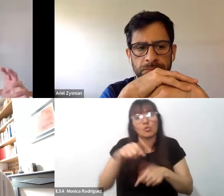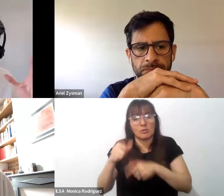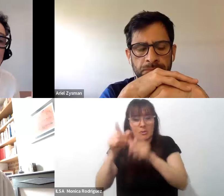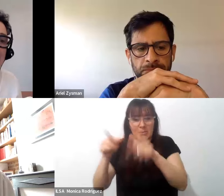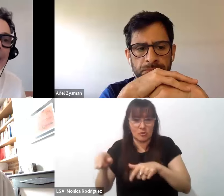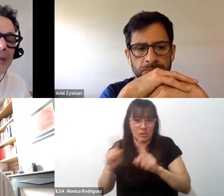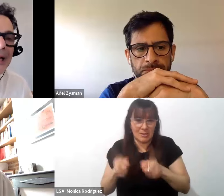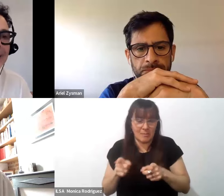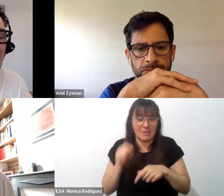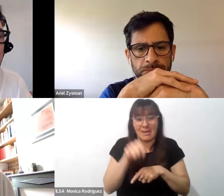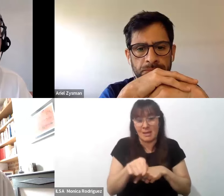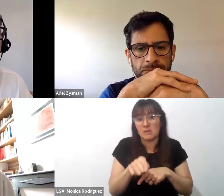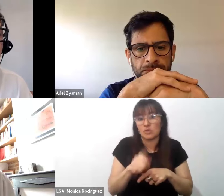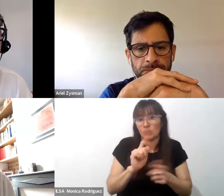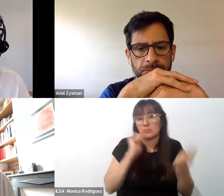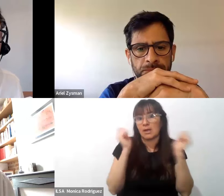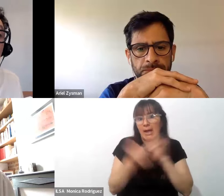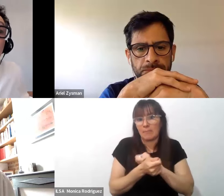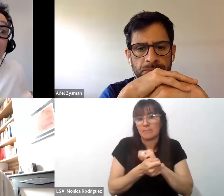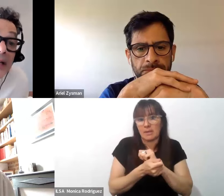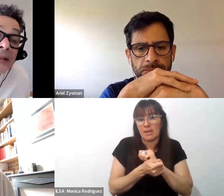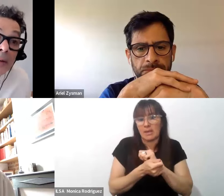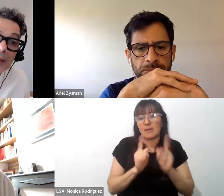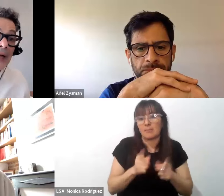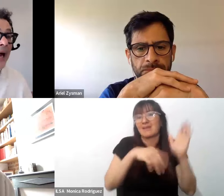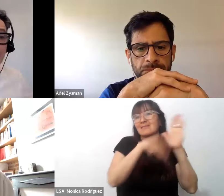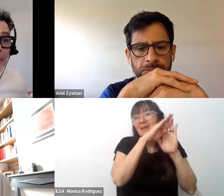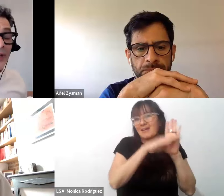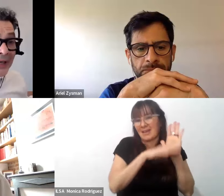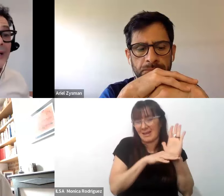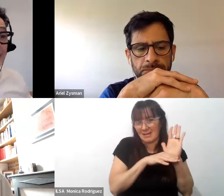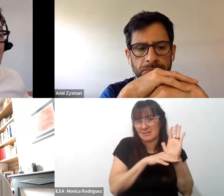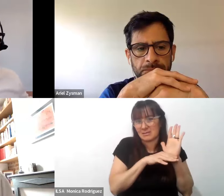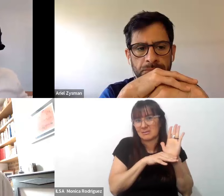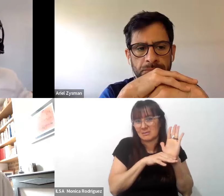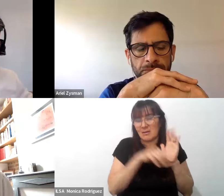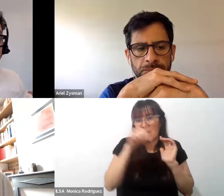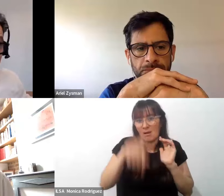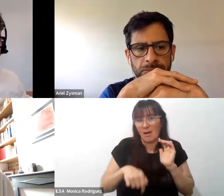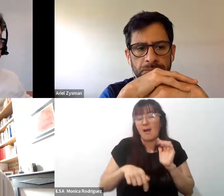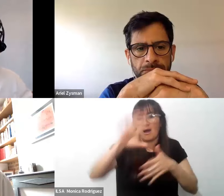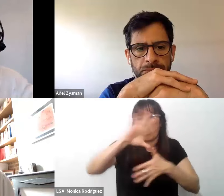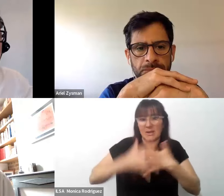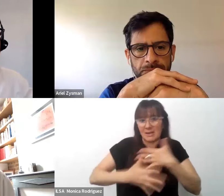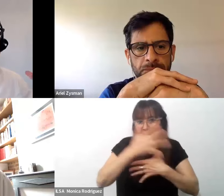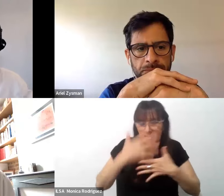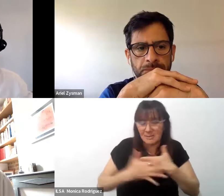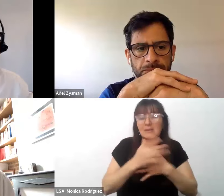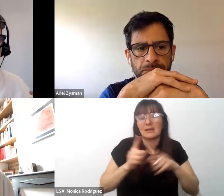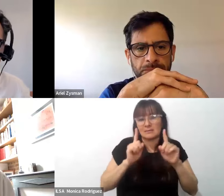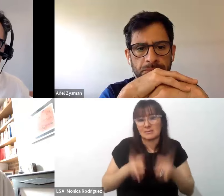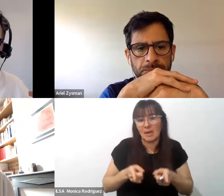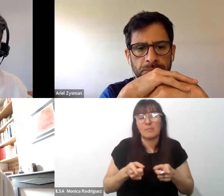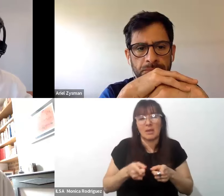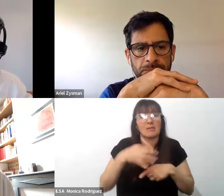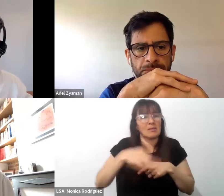entonces eso también cambia las reglas de juego o debería interpelar al menos acá en América Latina y la Argentina también interpela